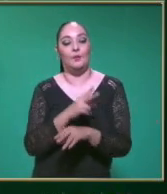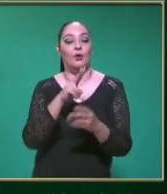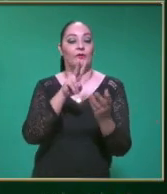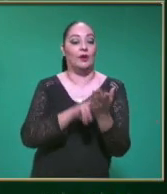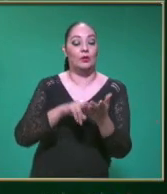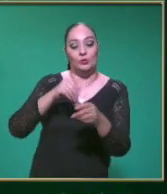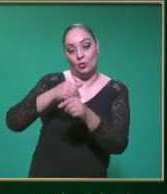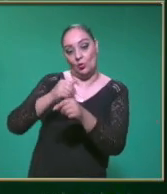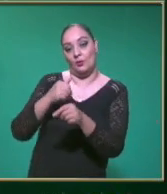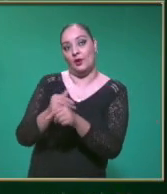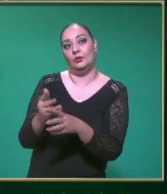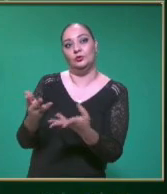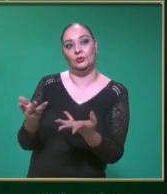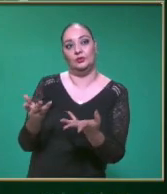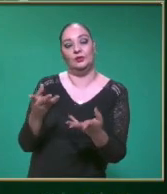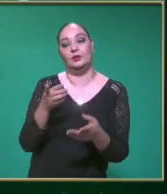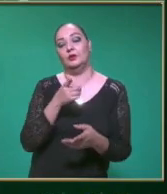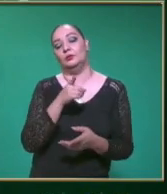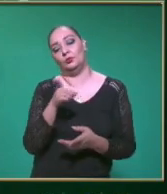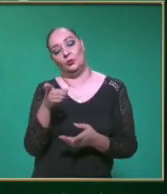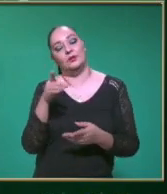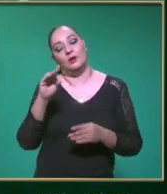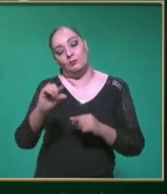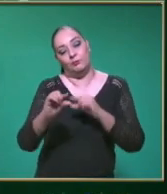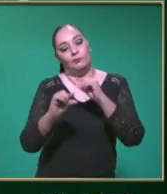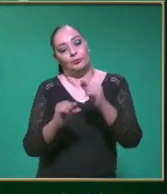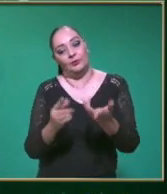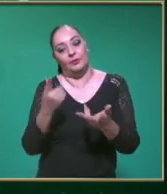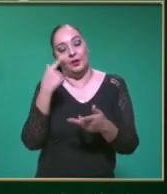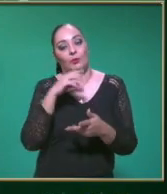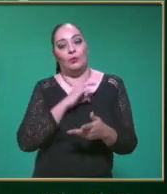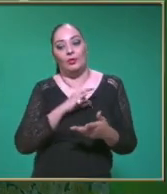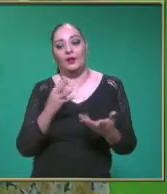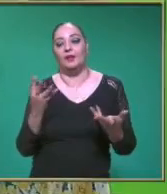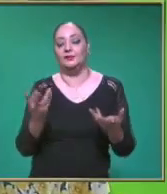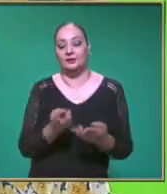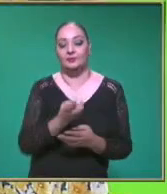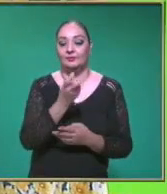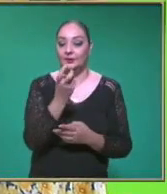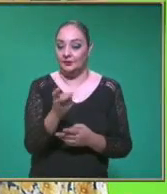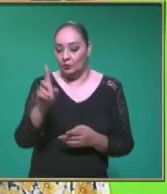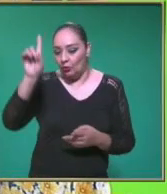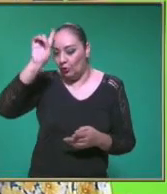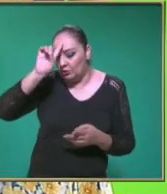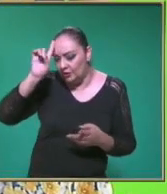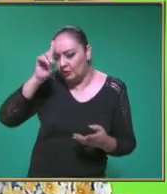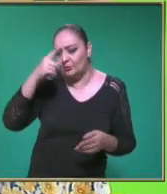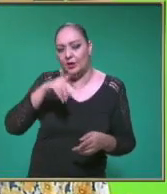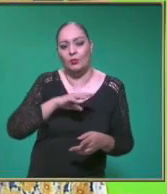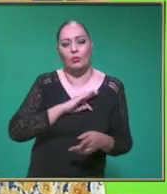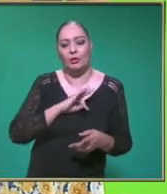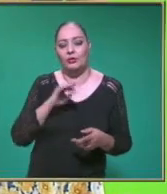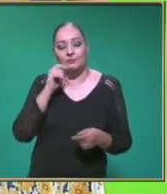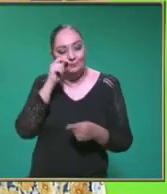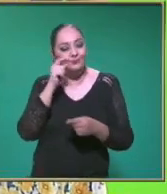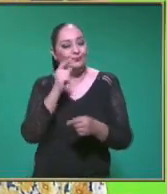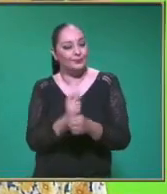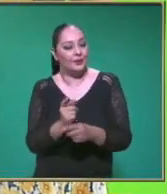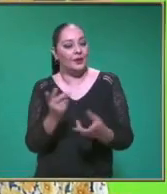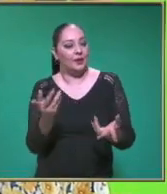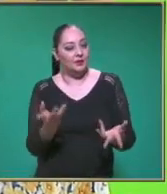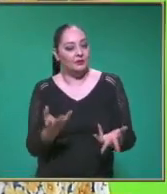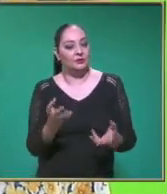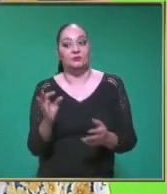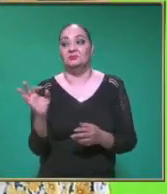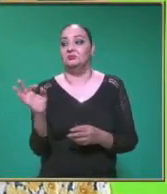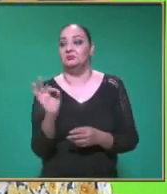Ir siguiendo Los pasos Este procedimiento Que nosotros Te sugerimos Para poder Identificar En dado